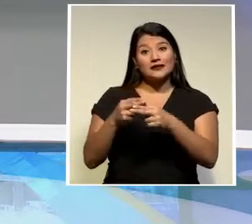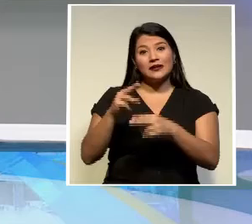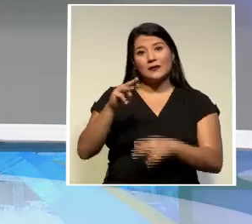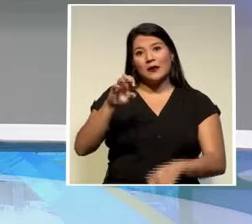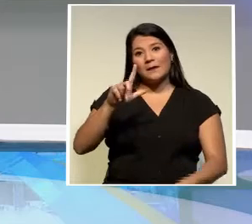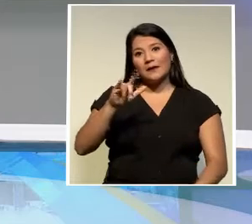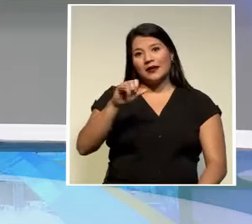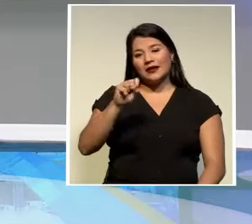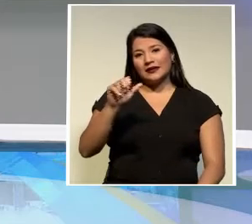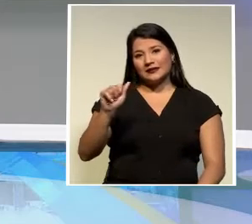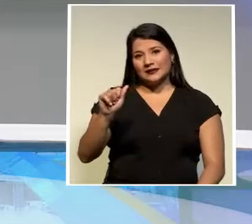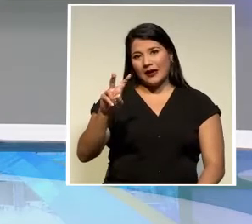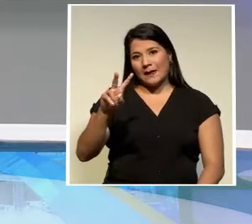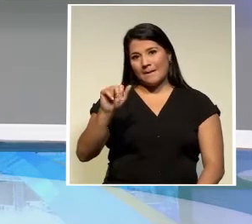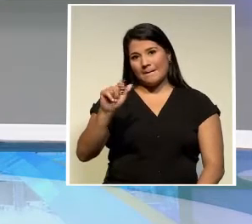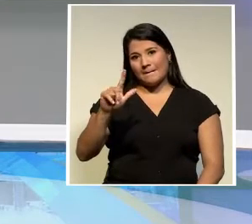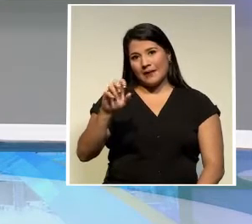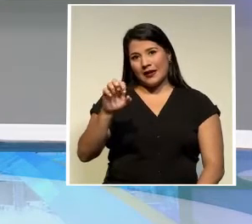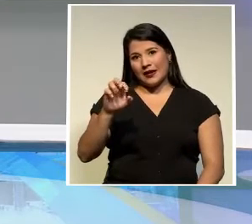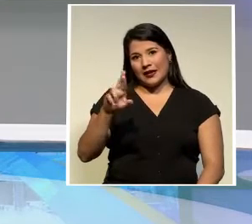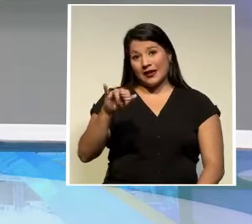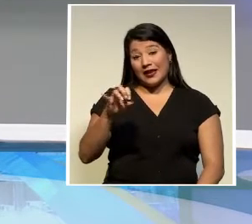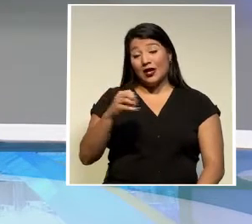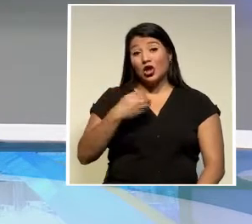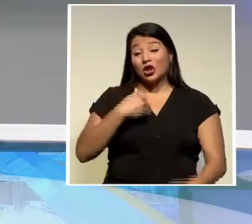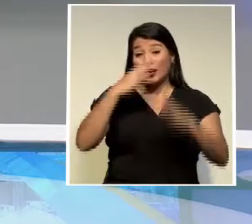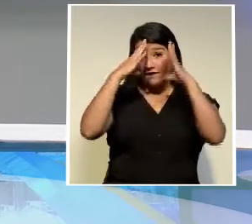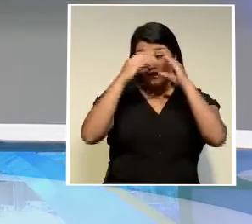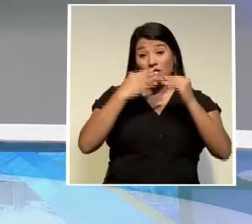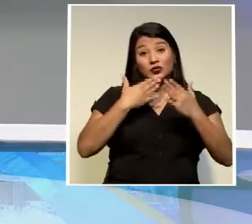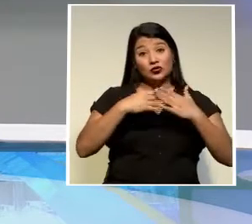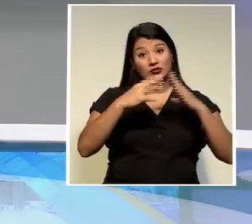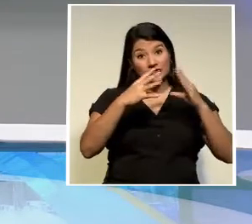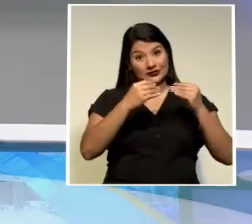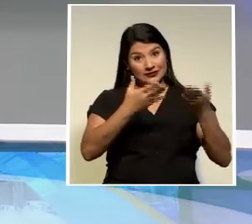nos trae el detalle de esta información Adelante Melisa